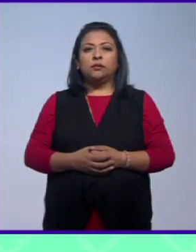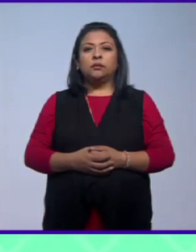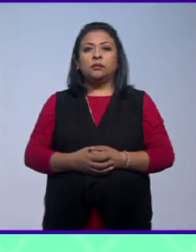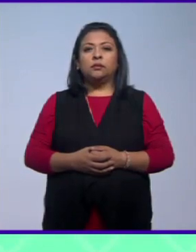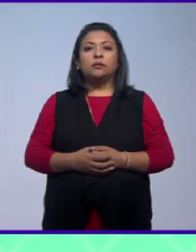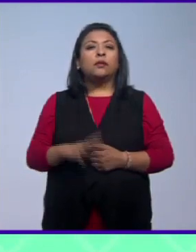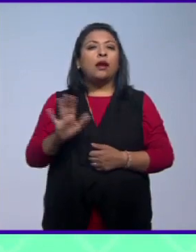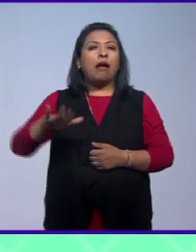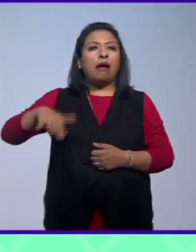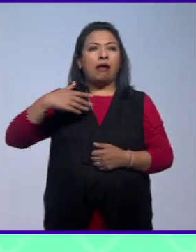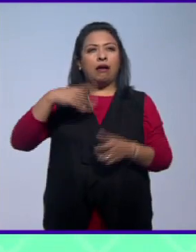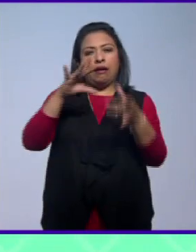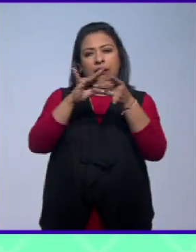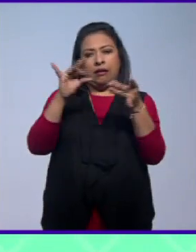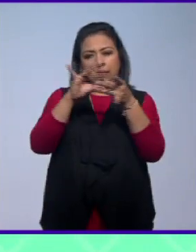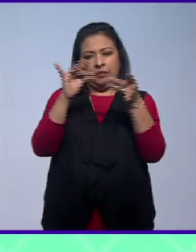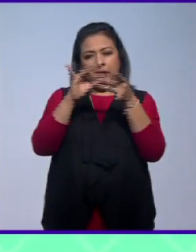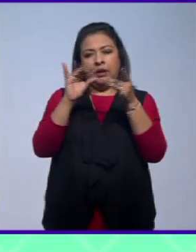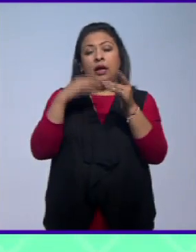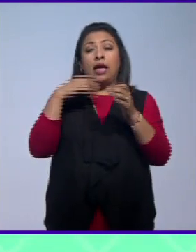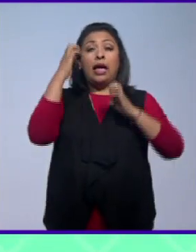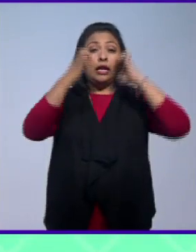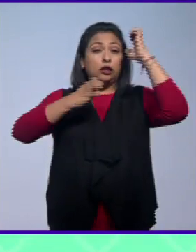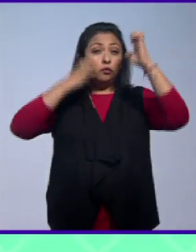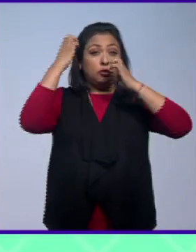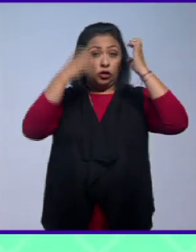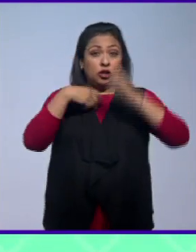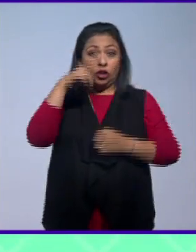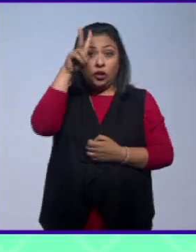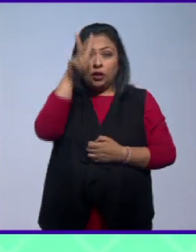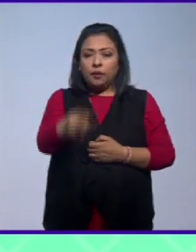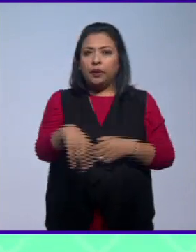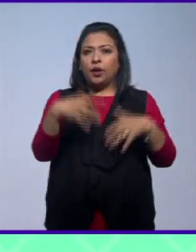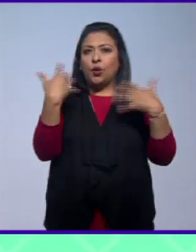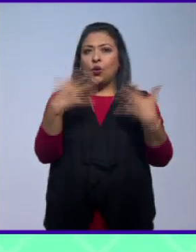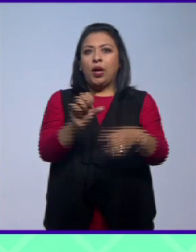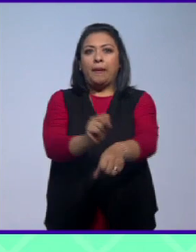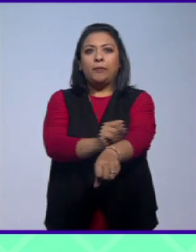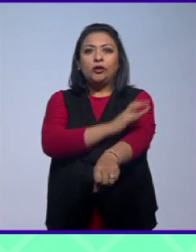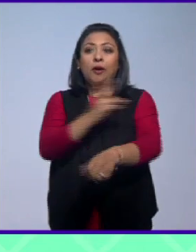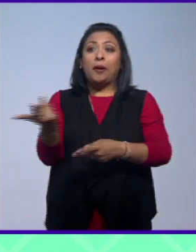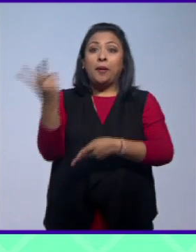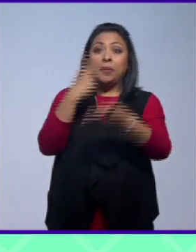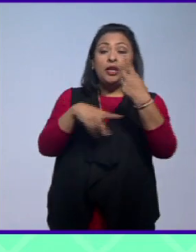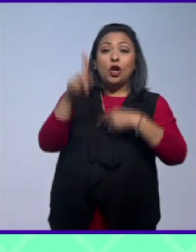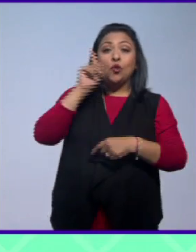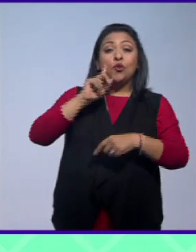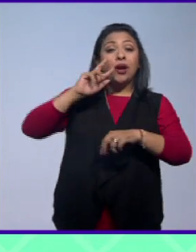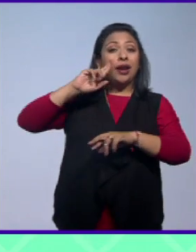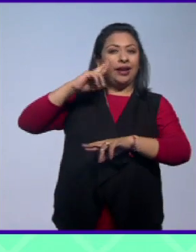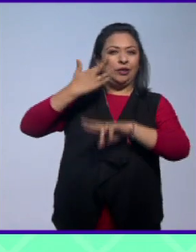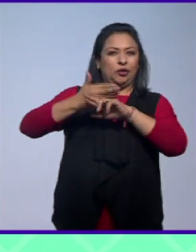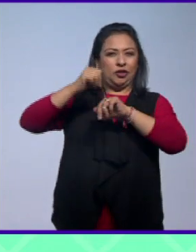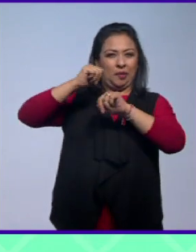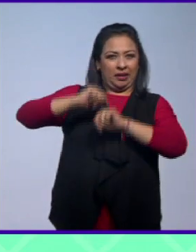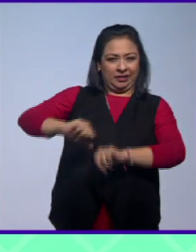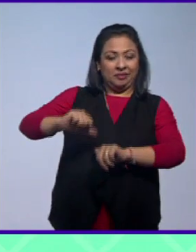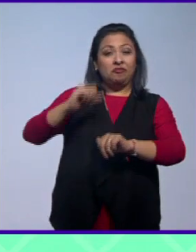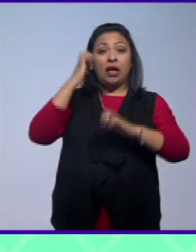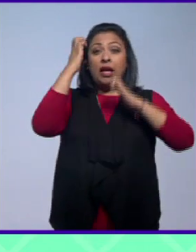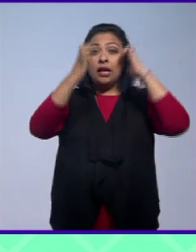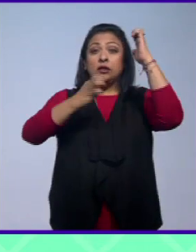Laura, ya habíamos platicado de esto y es una exposición que de verdad nos emociona. Tuviste aquí a las curadoras de esta muestra que llega